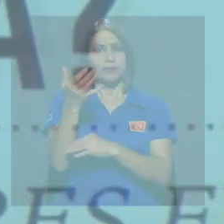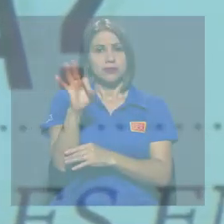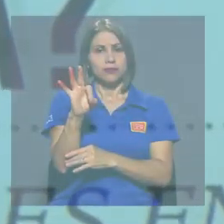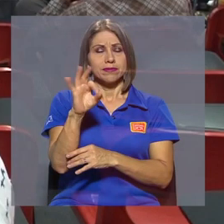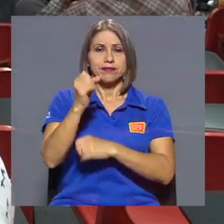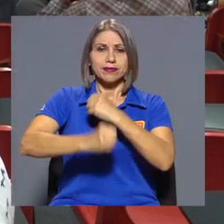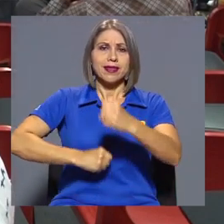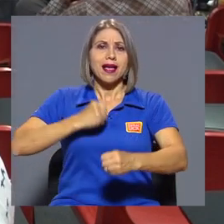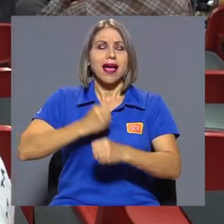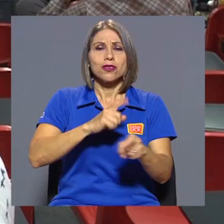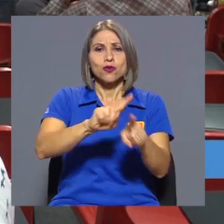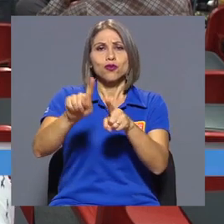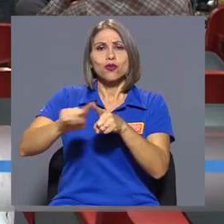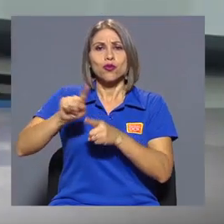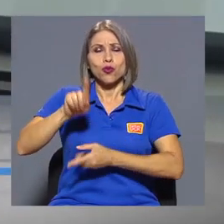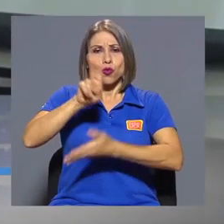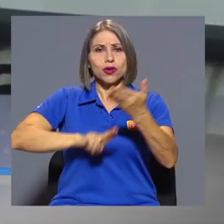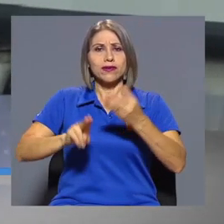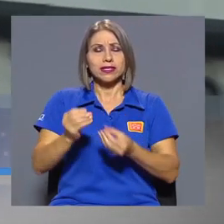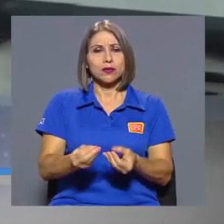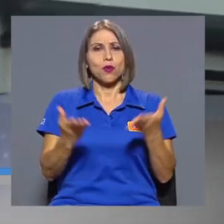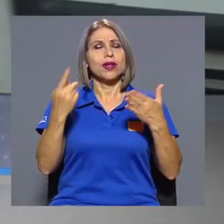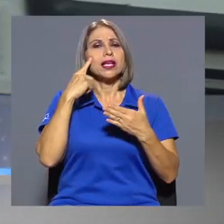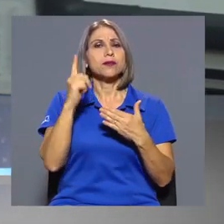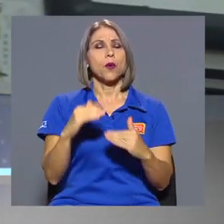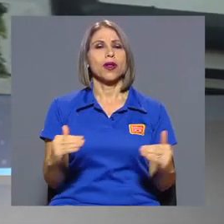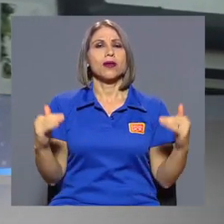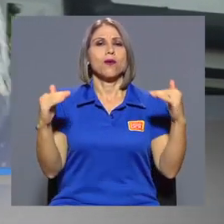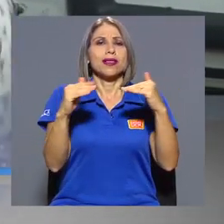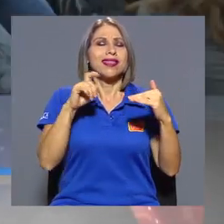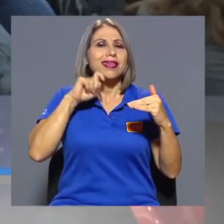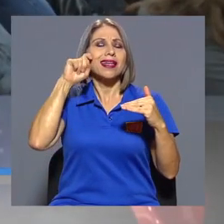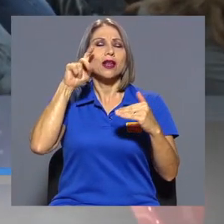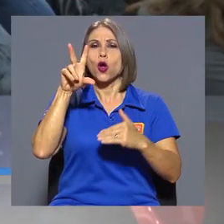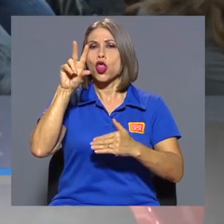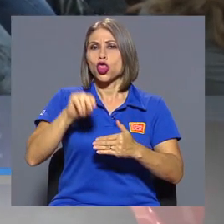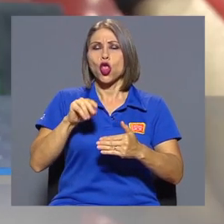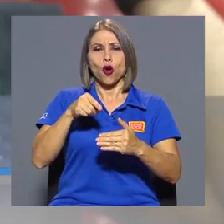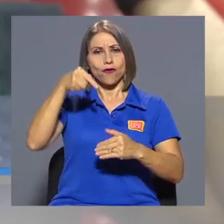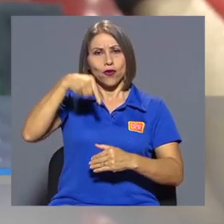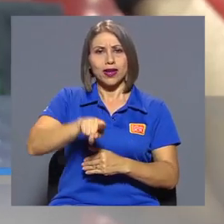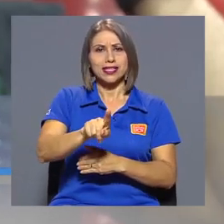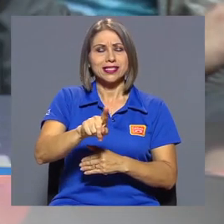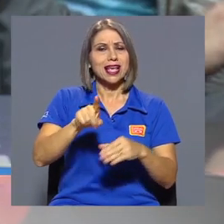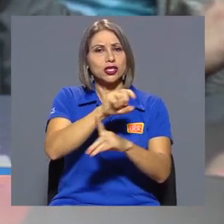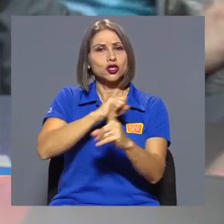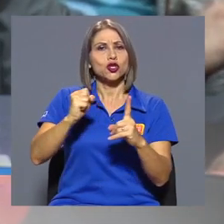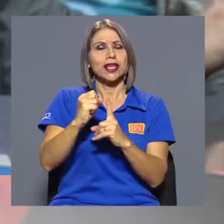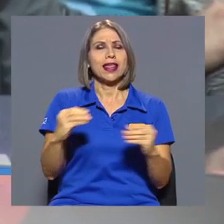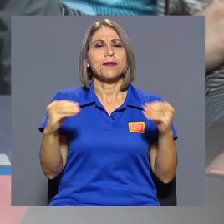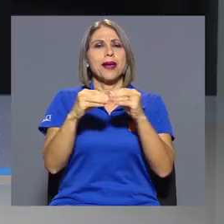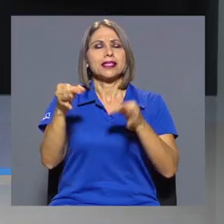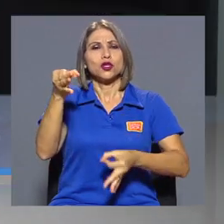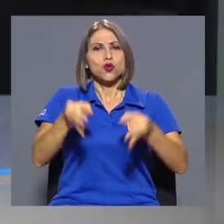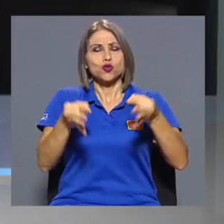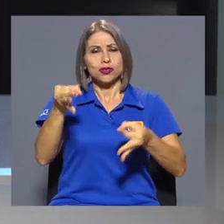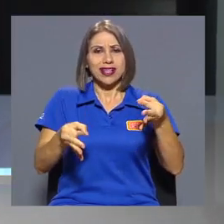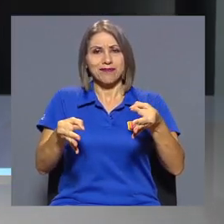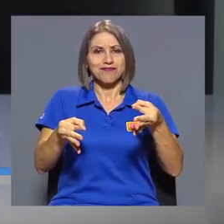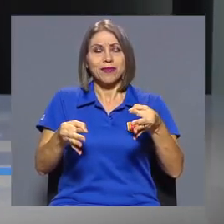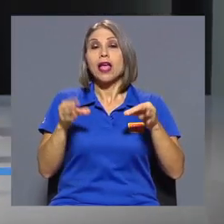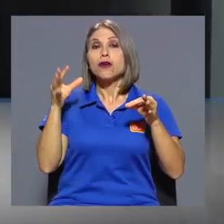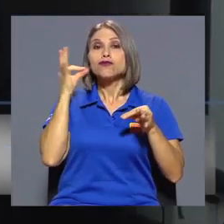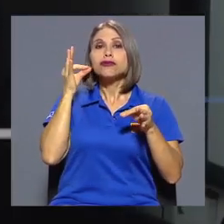2019 es el año de las universidades públicas por la igualdad de género, la no violencia y una sociedad más justa. En esta